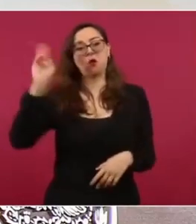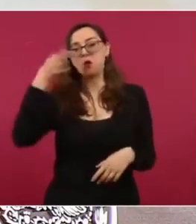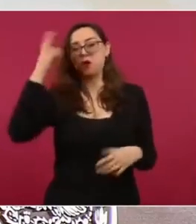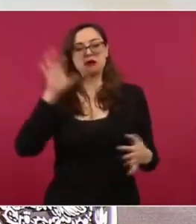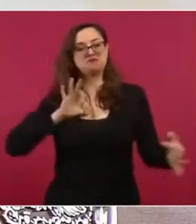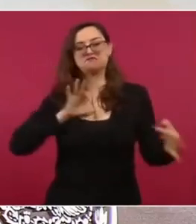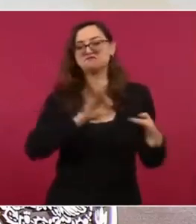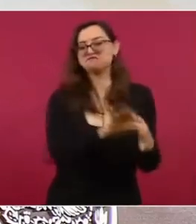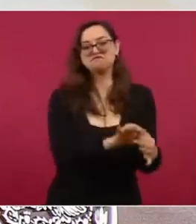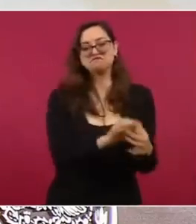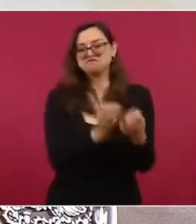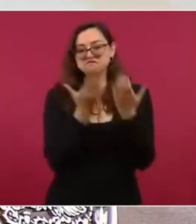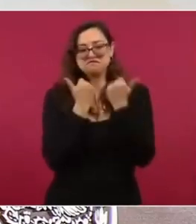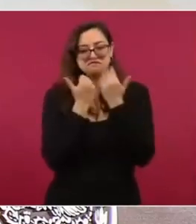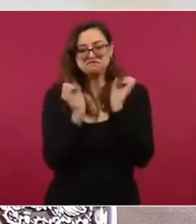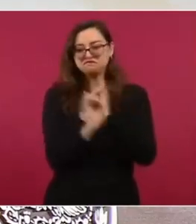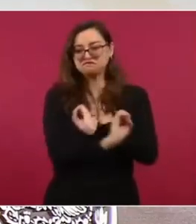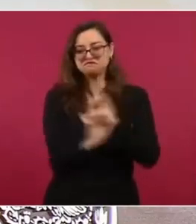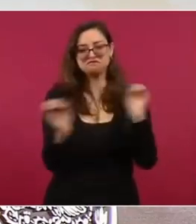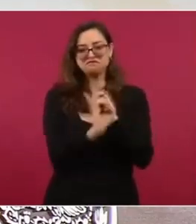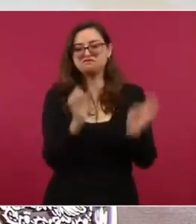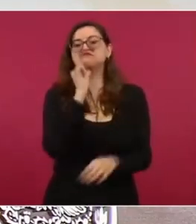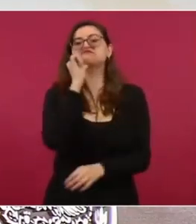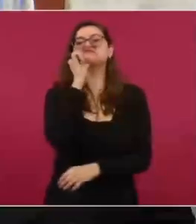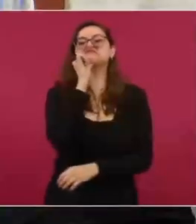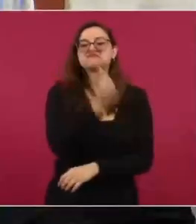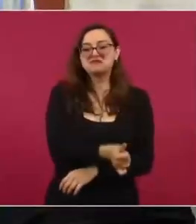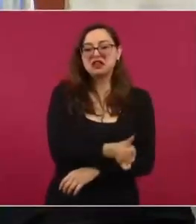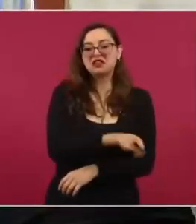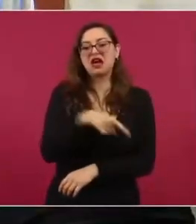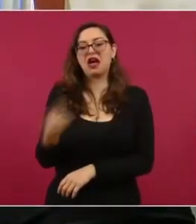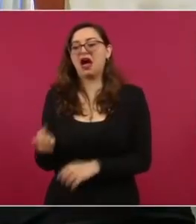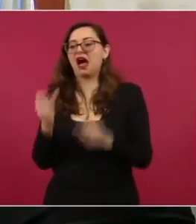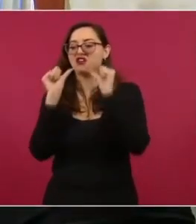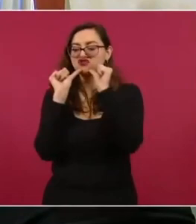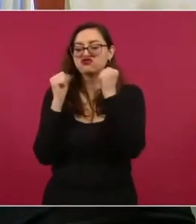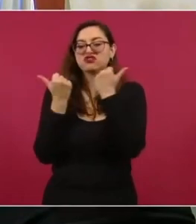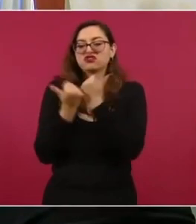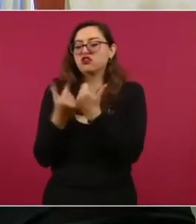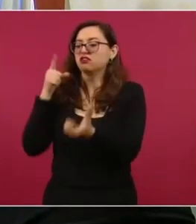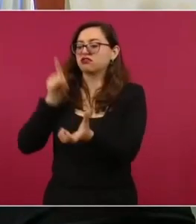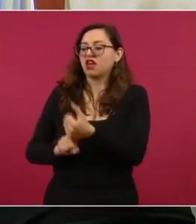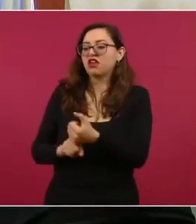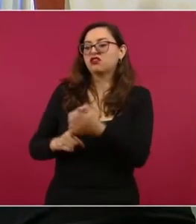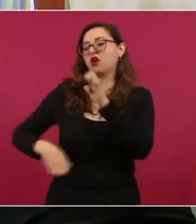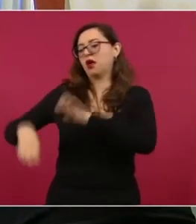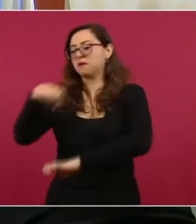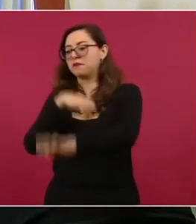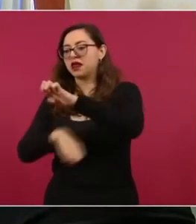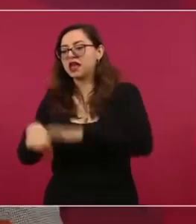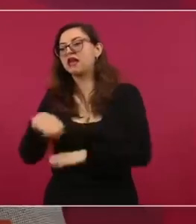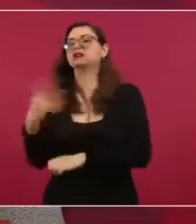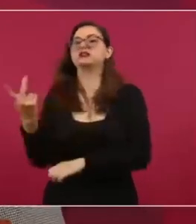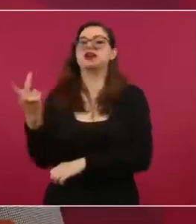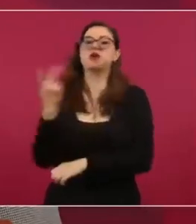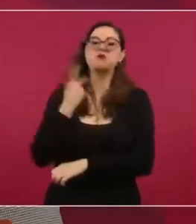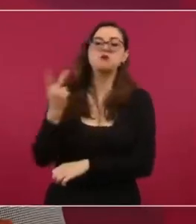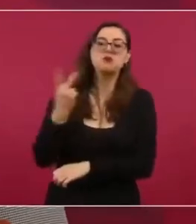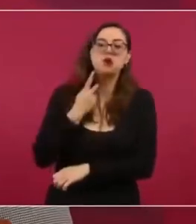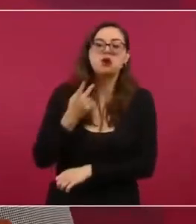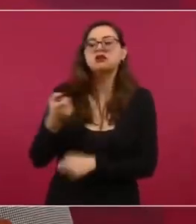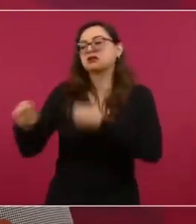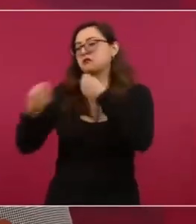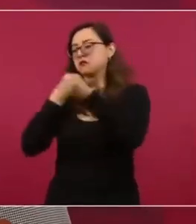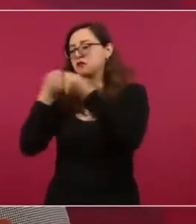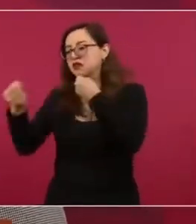ajena a la universidad, a la cual están integrados empresarios, periodistas, políticos, exfuncionarios de